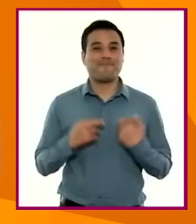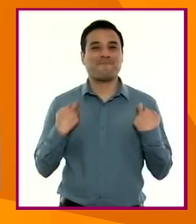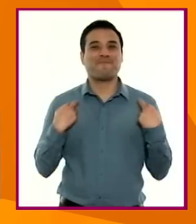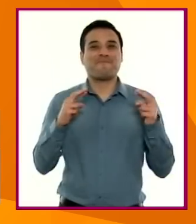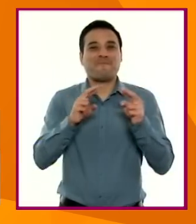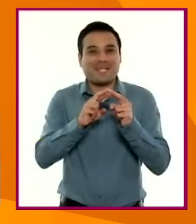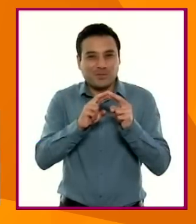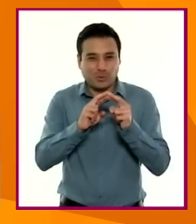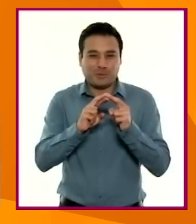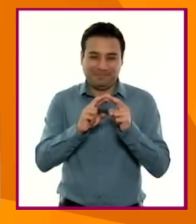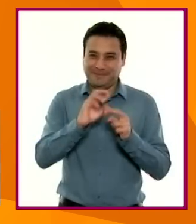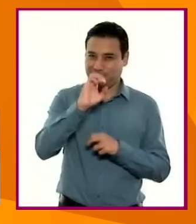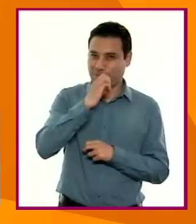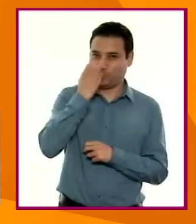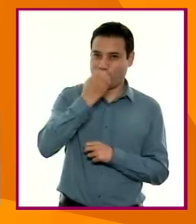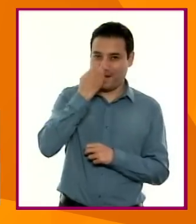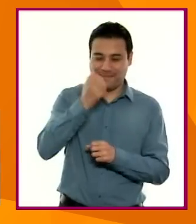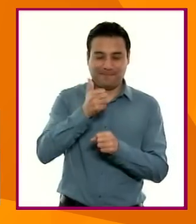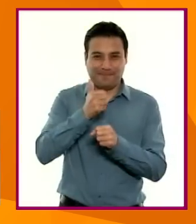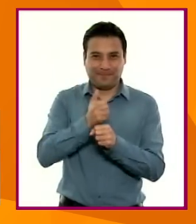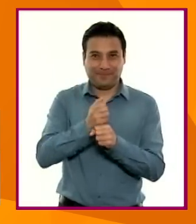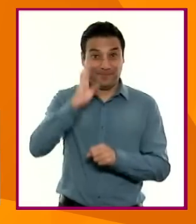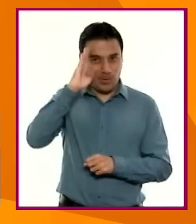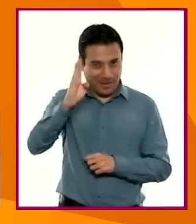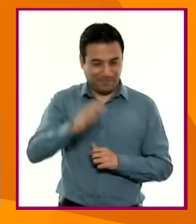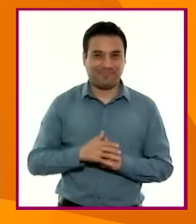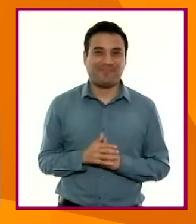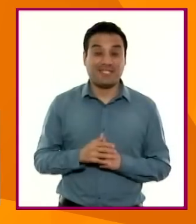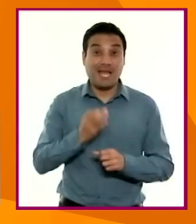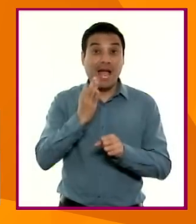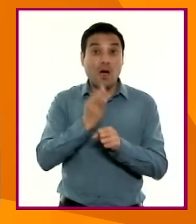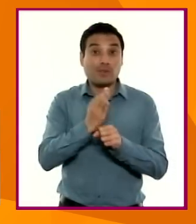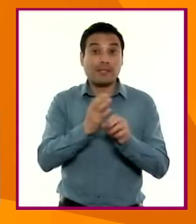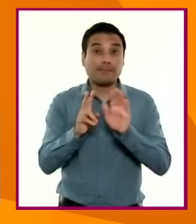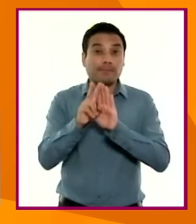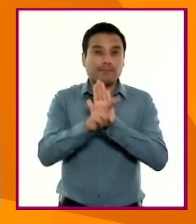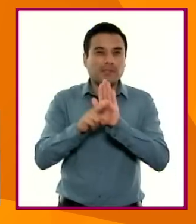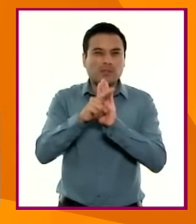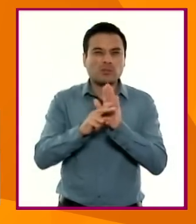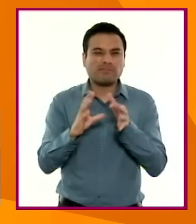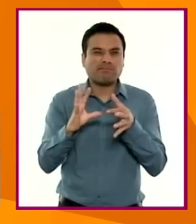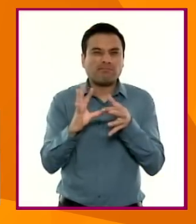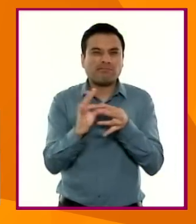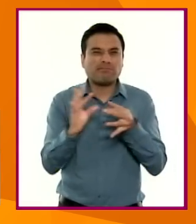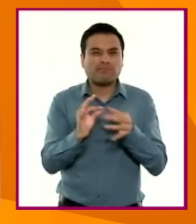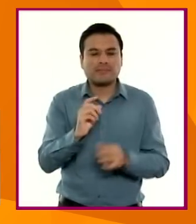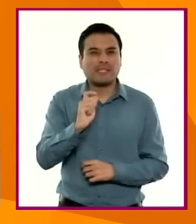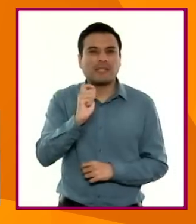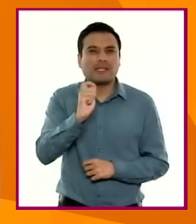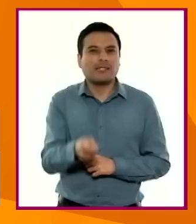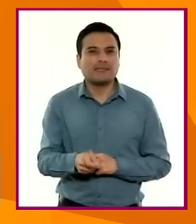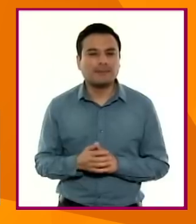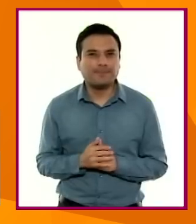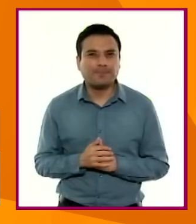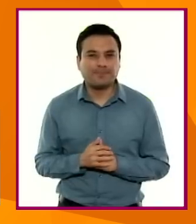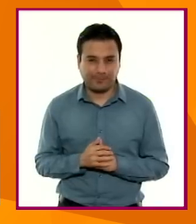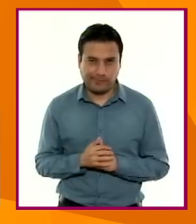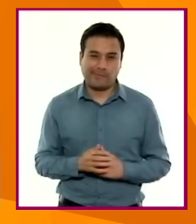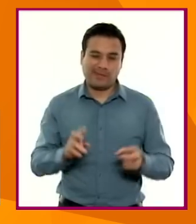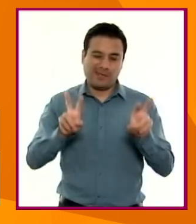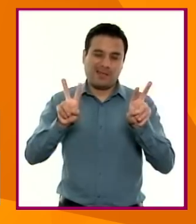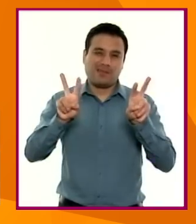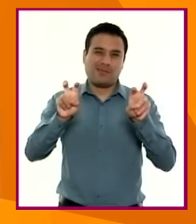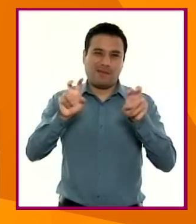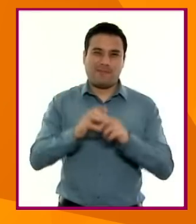Maestras y maestros de educación primaria, en esta cápsula revisaremos las especificidades del